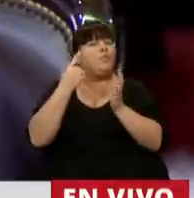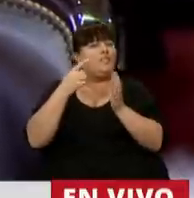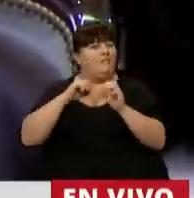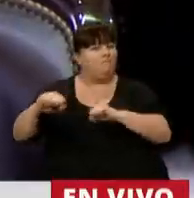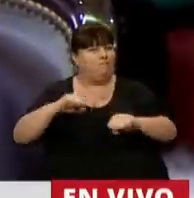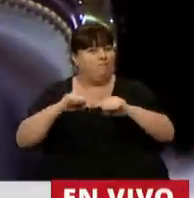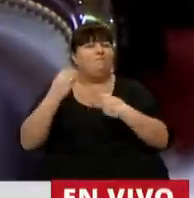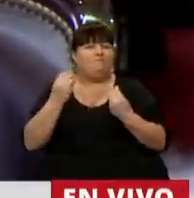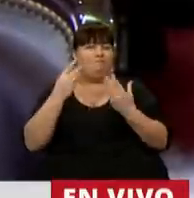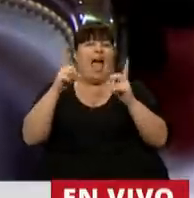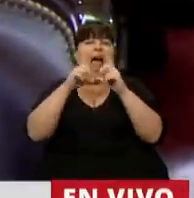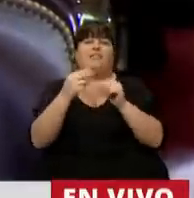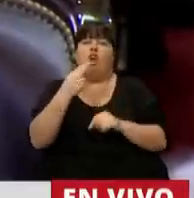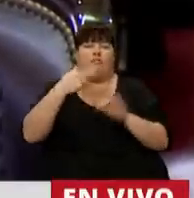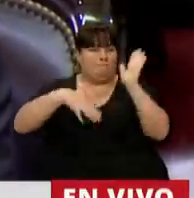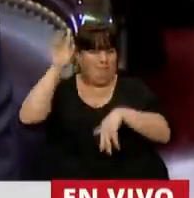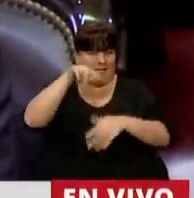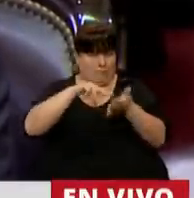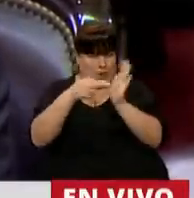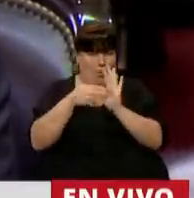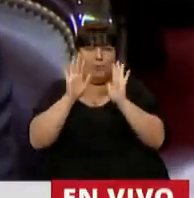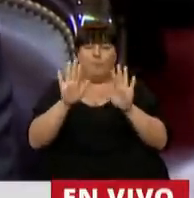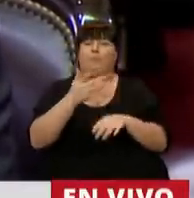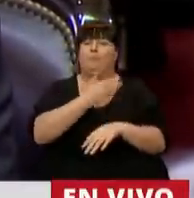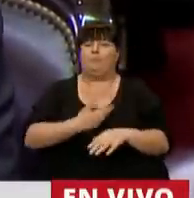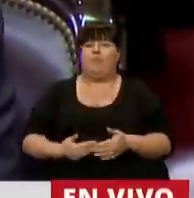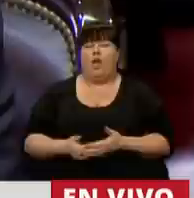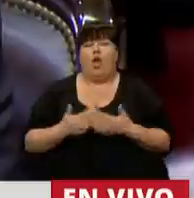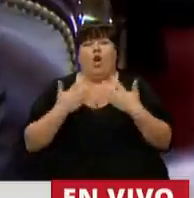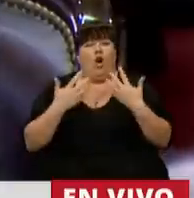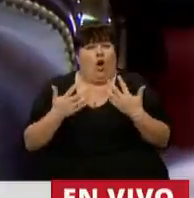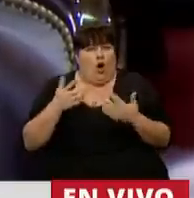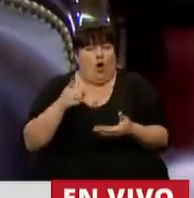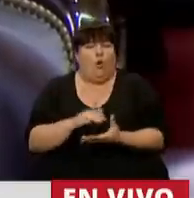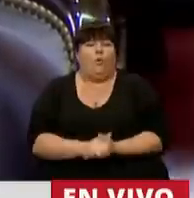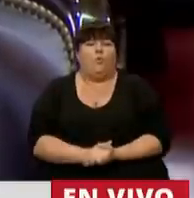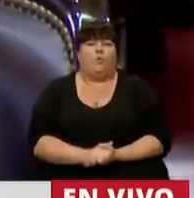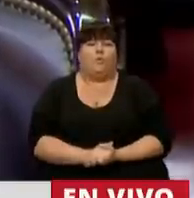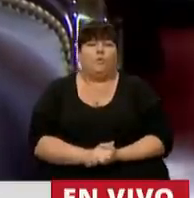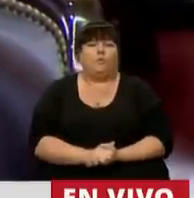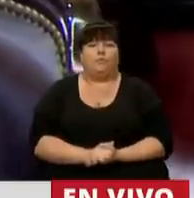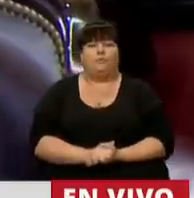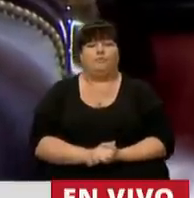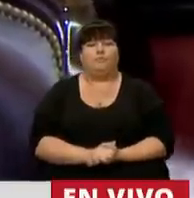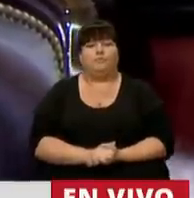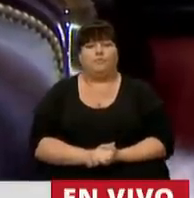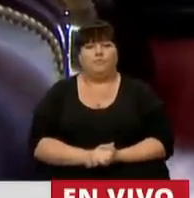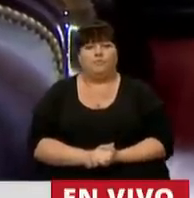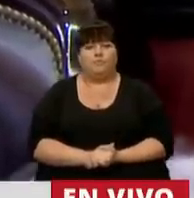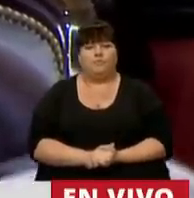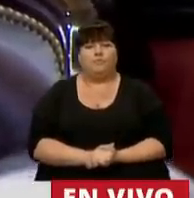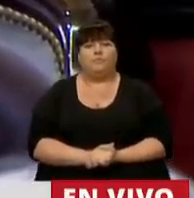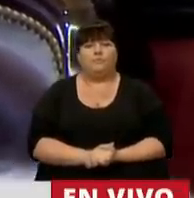que es el famoso artículo 11. Mire, Presidente, obviamente que resulta